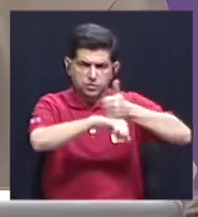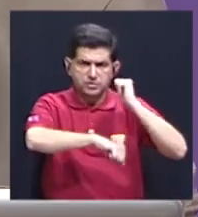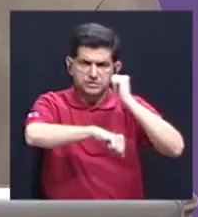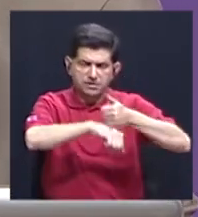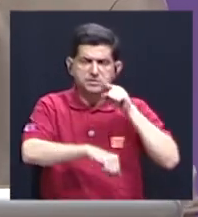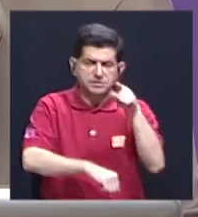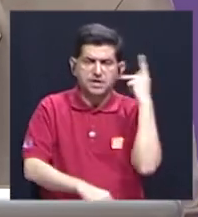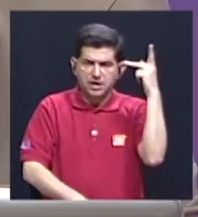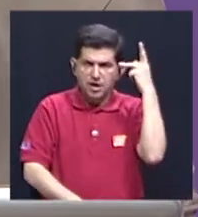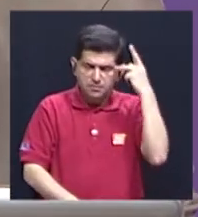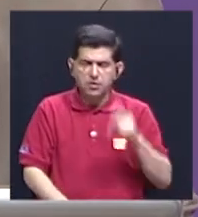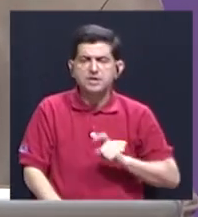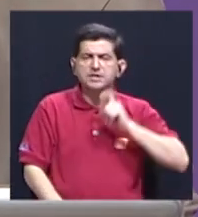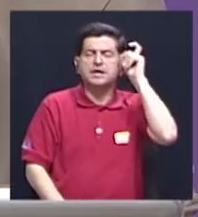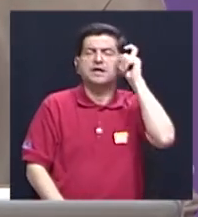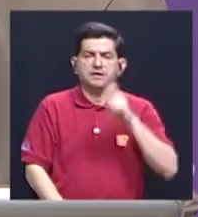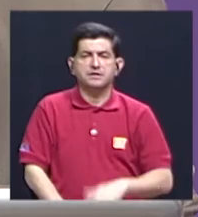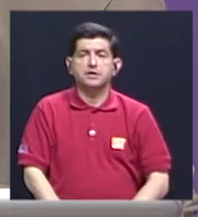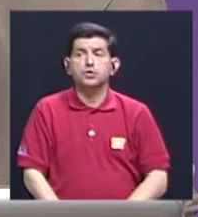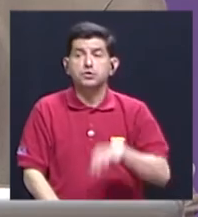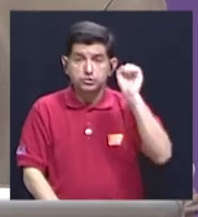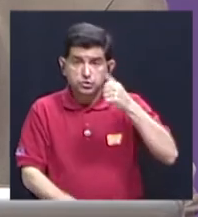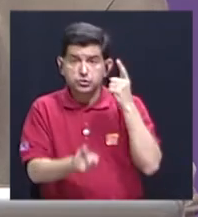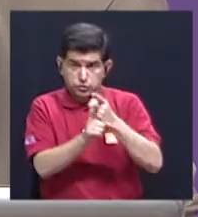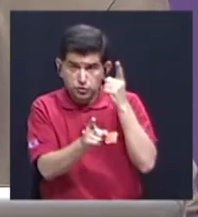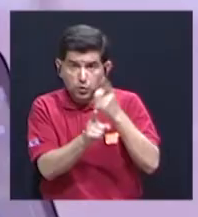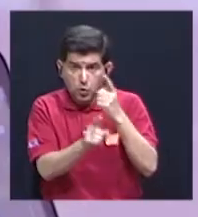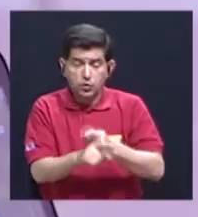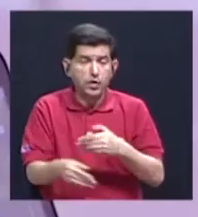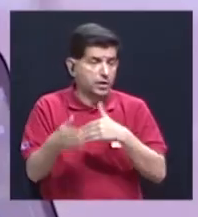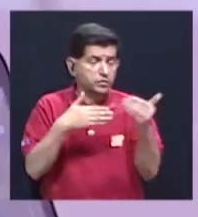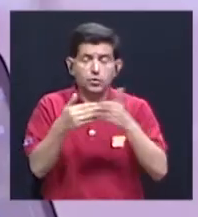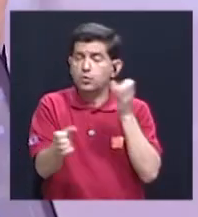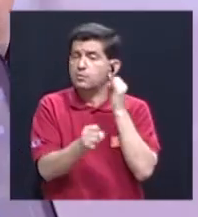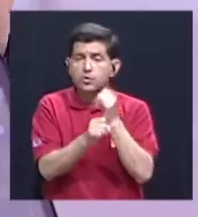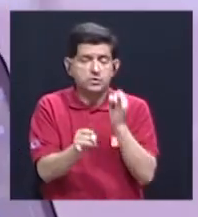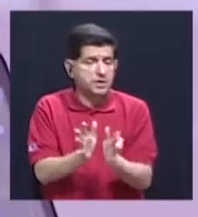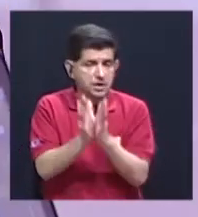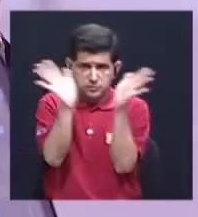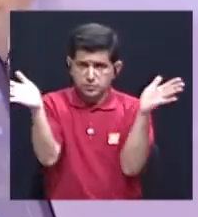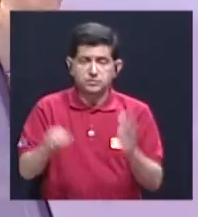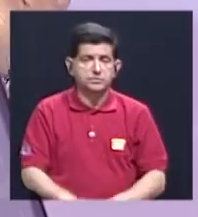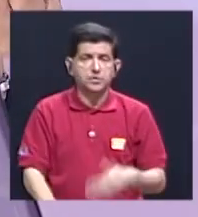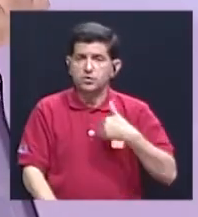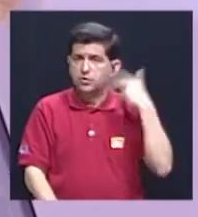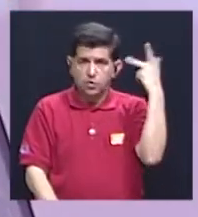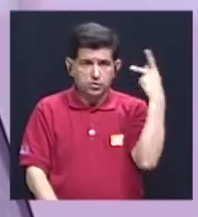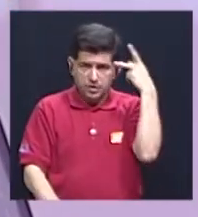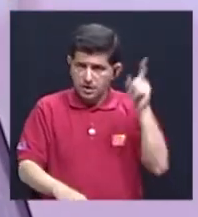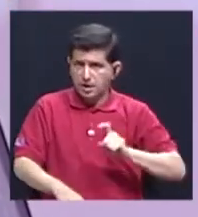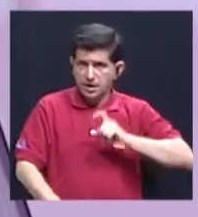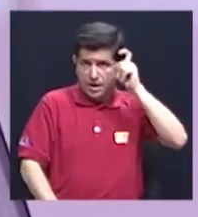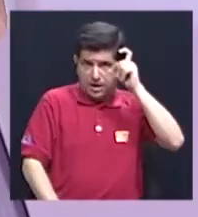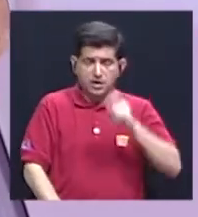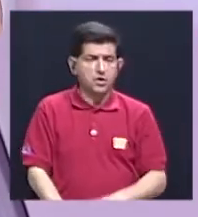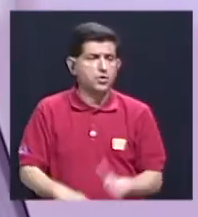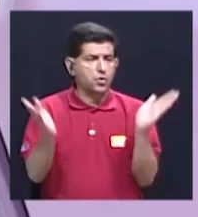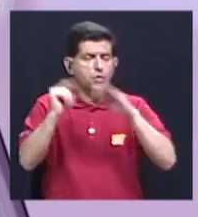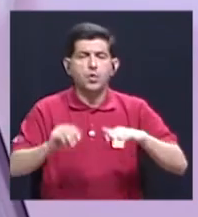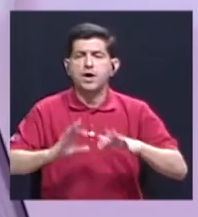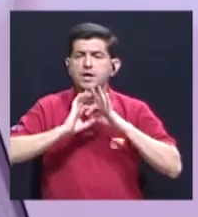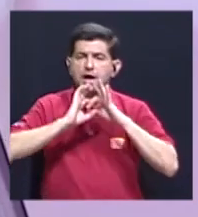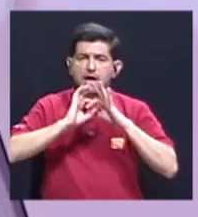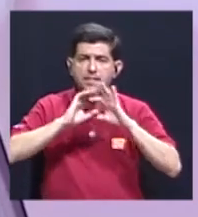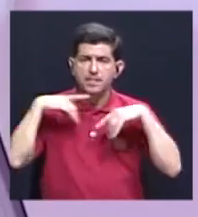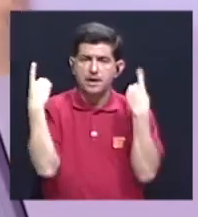ustedes desde la política de género implementar. Sí, efectivamente, en cualquier institución pública el que no haya una política de género y no haya una unidad de